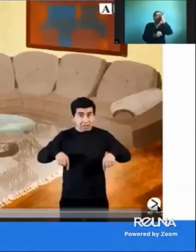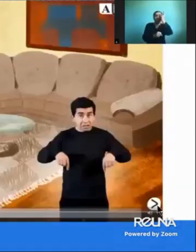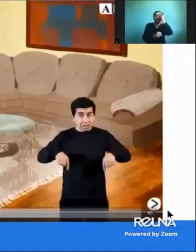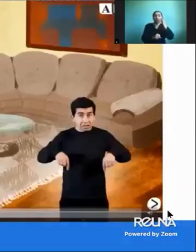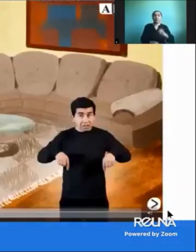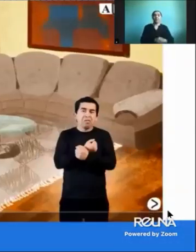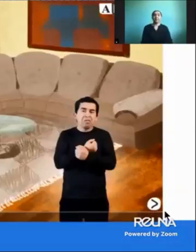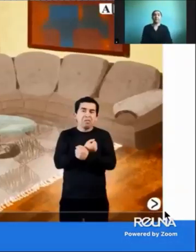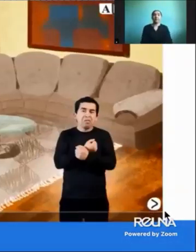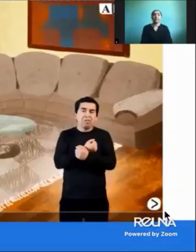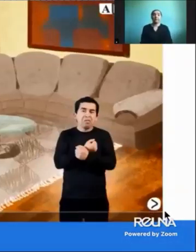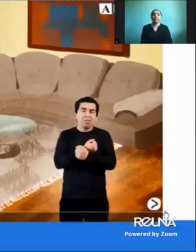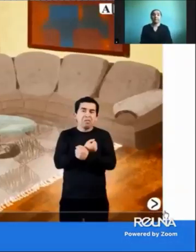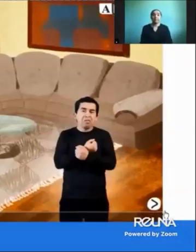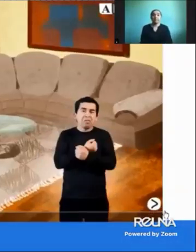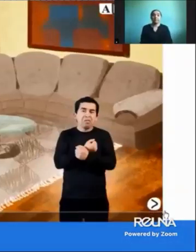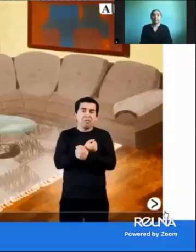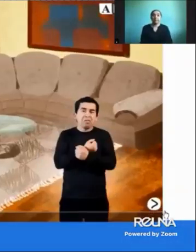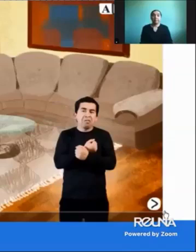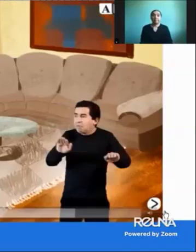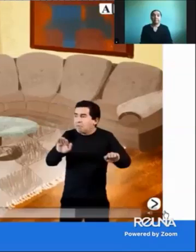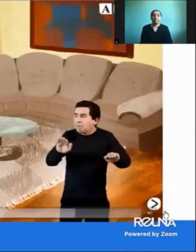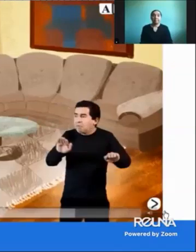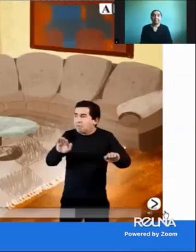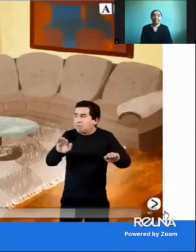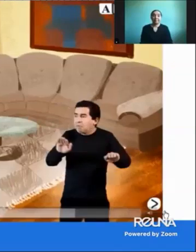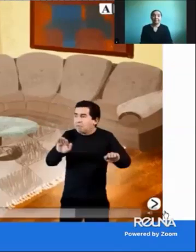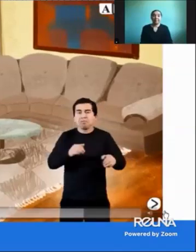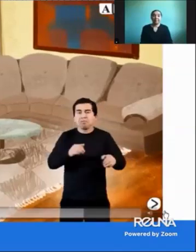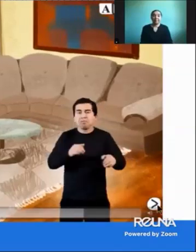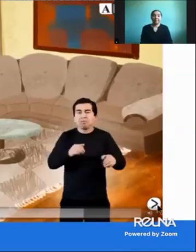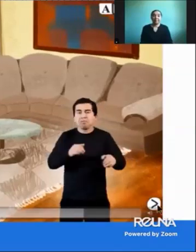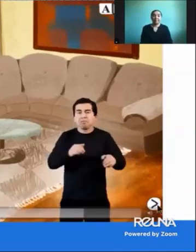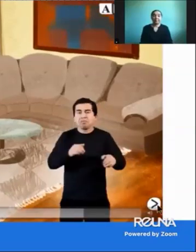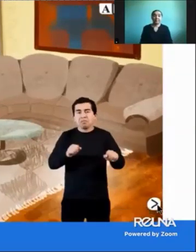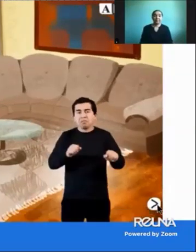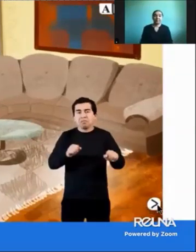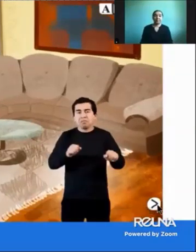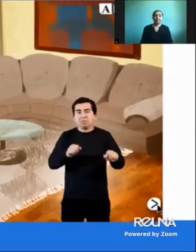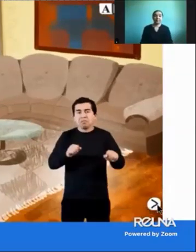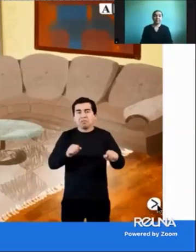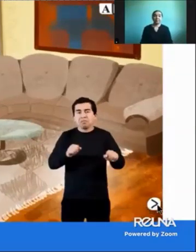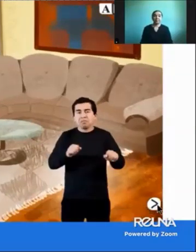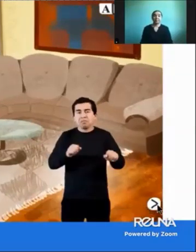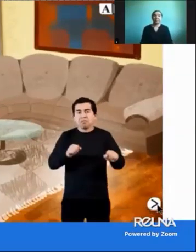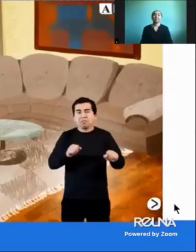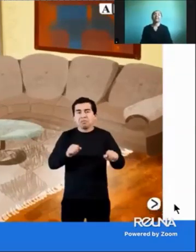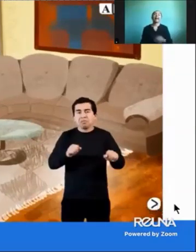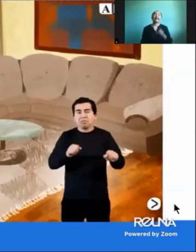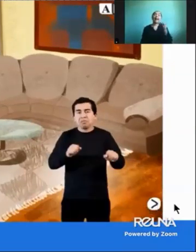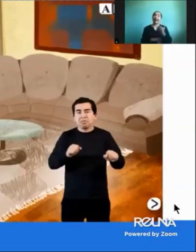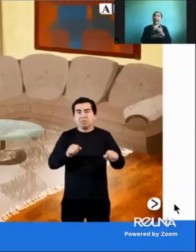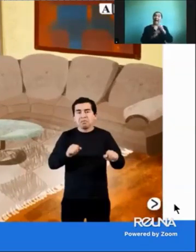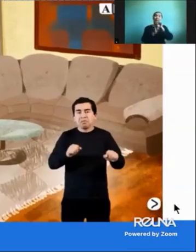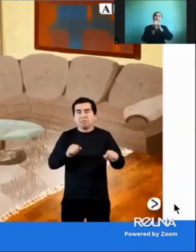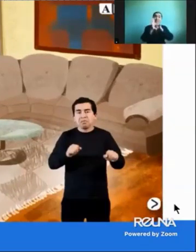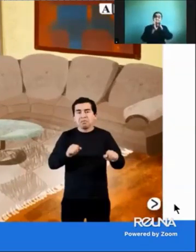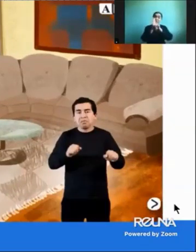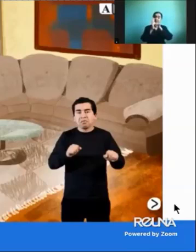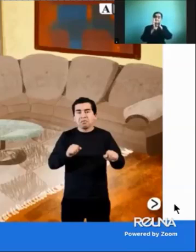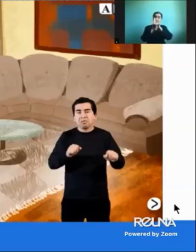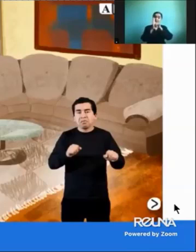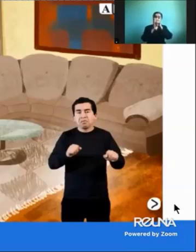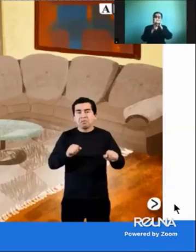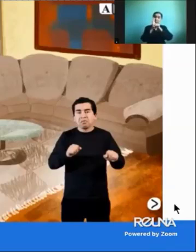y ahí está el intérprete ¿sí? hay videos en la página de CDT donde también se